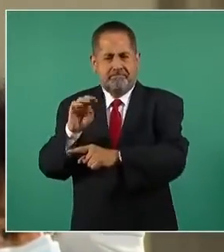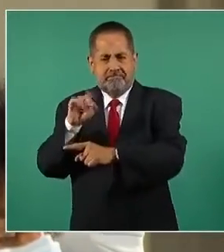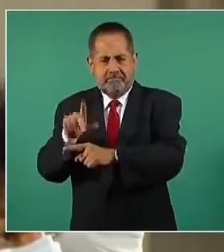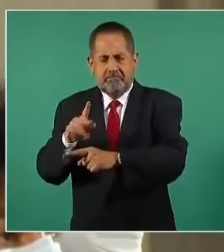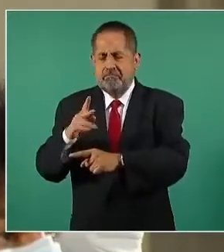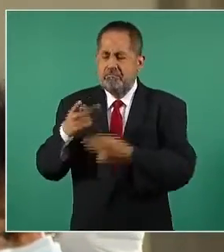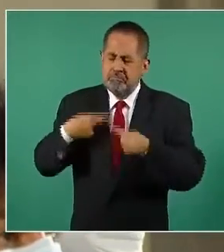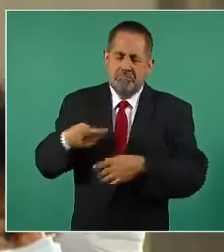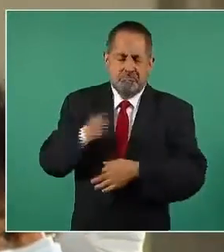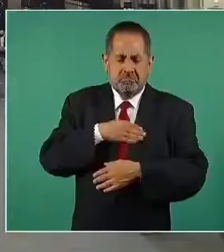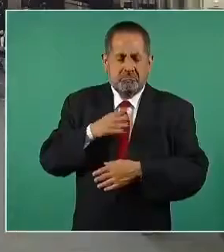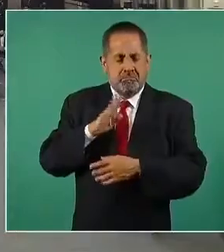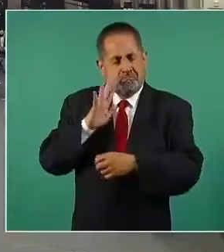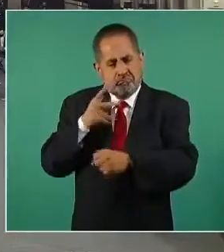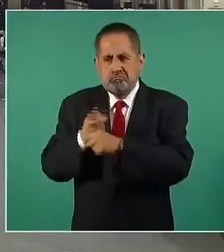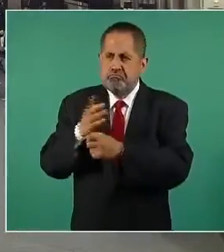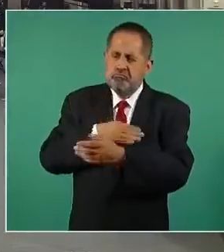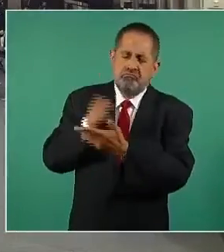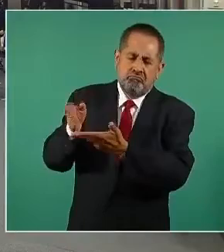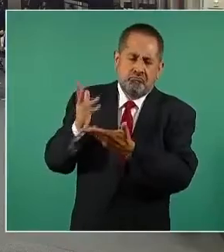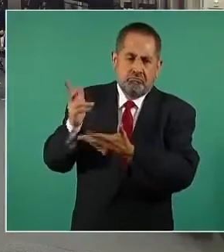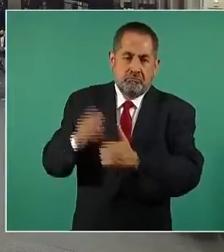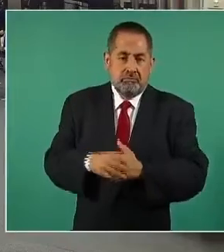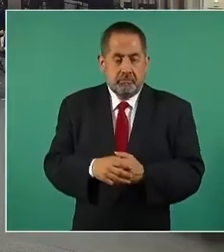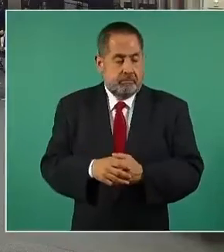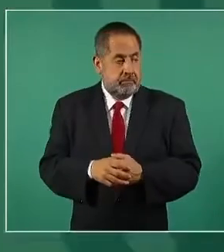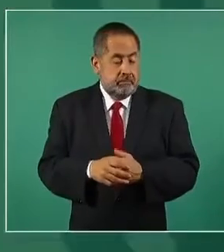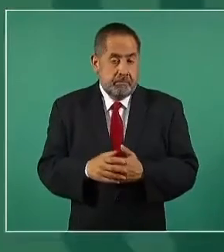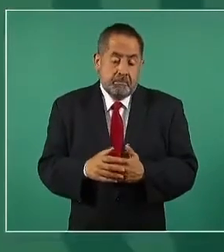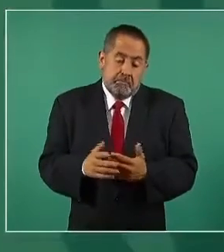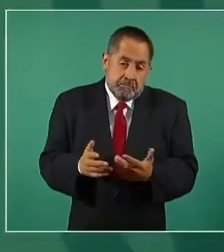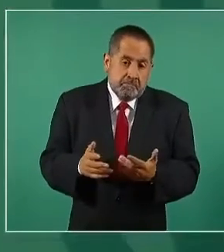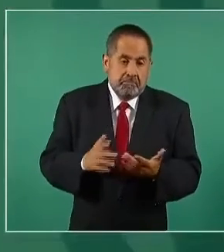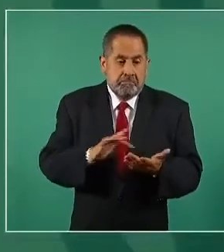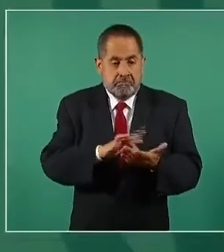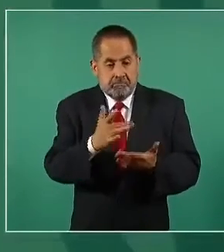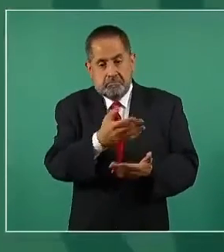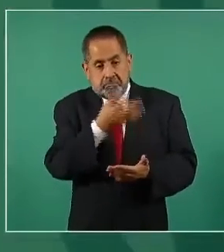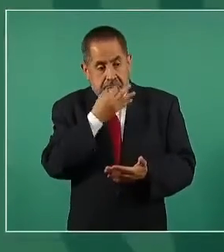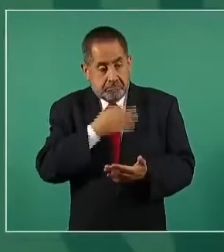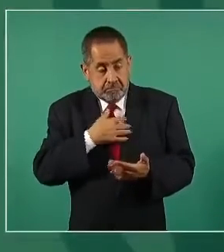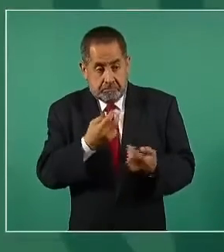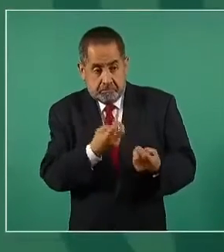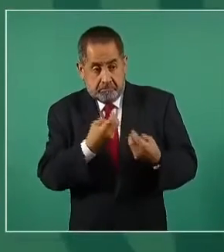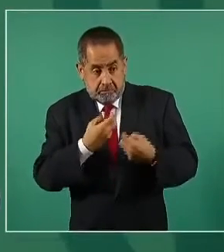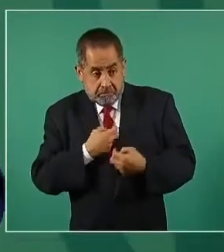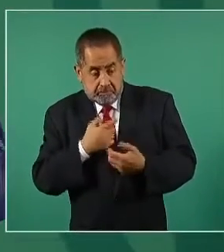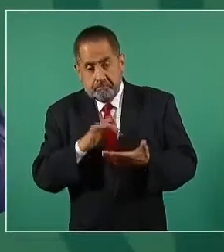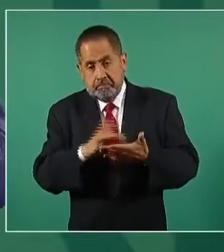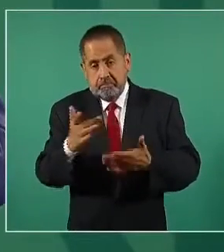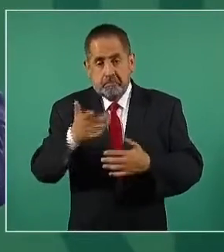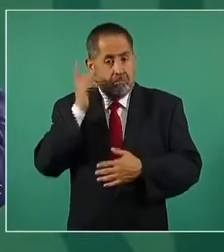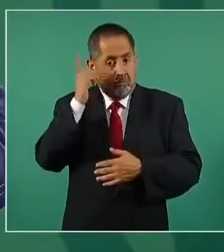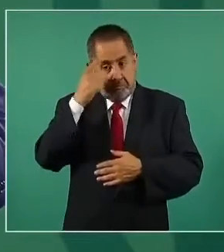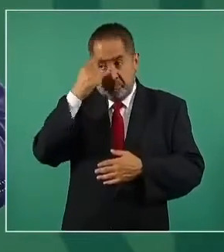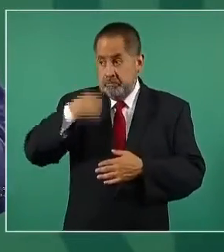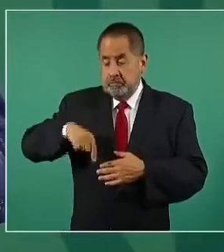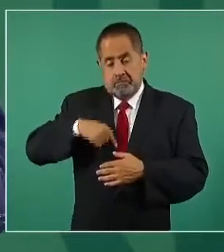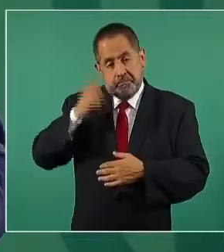voluntad. ¿Qué dice al respecto? Pues que le agradezco mucho. Sus buenos